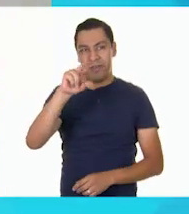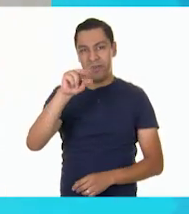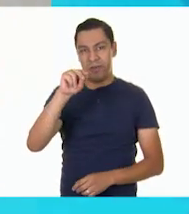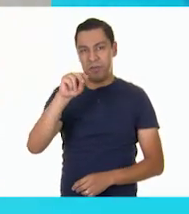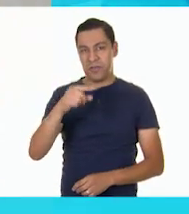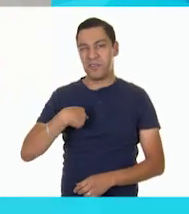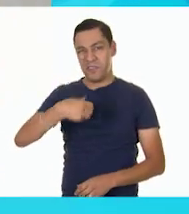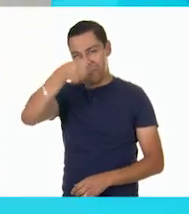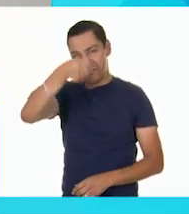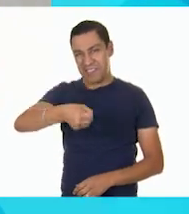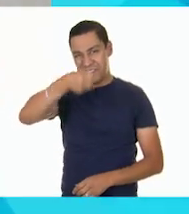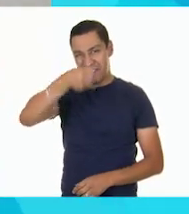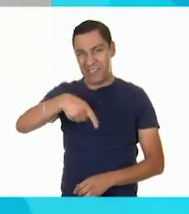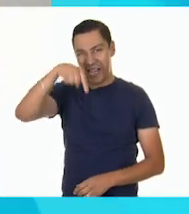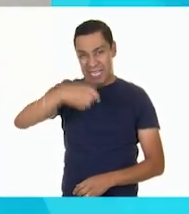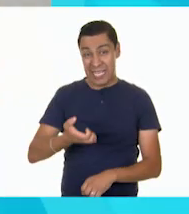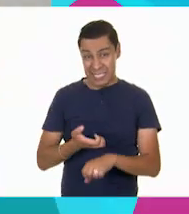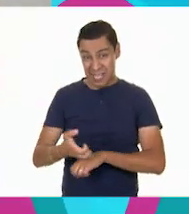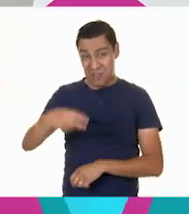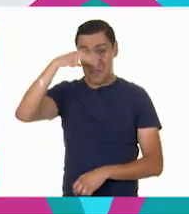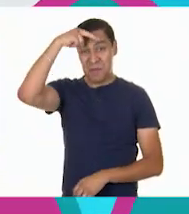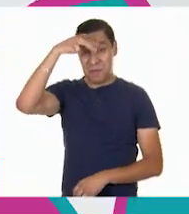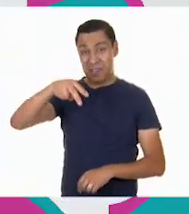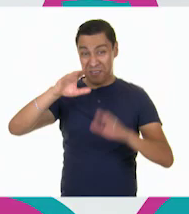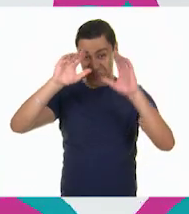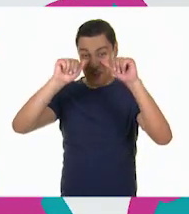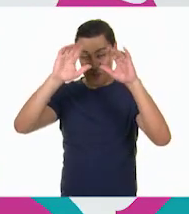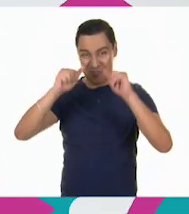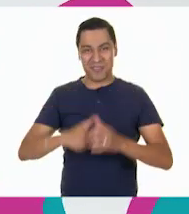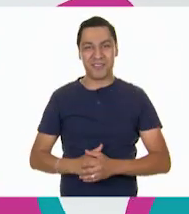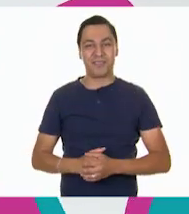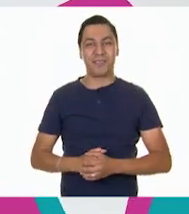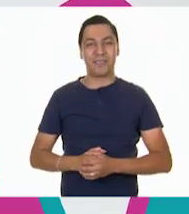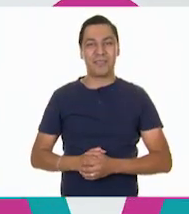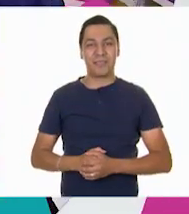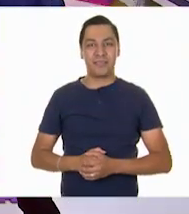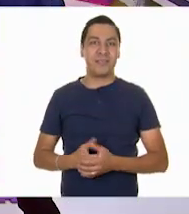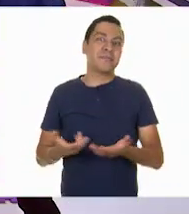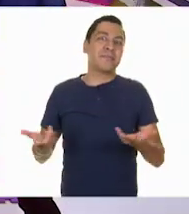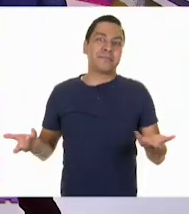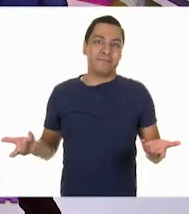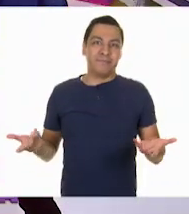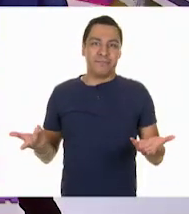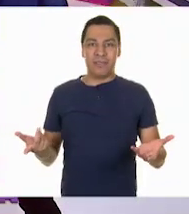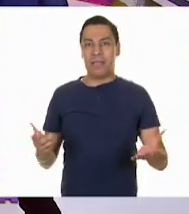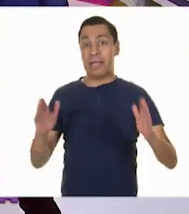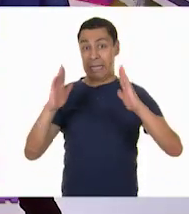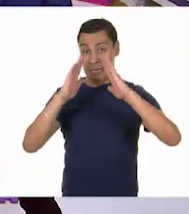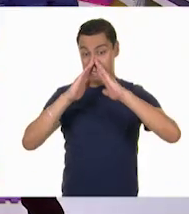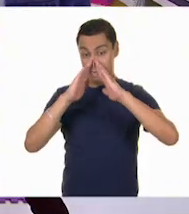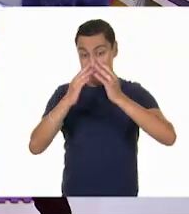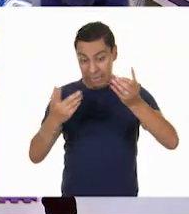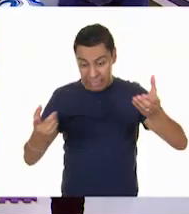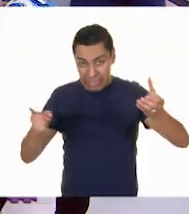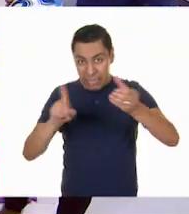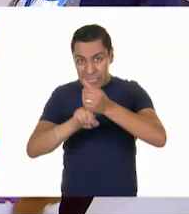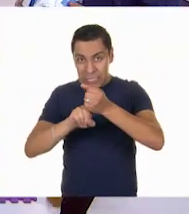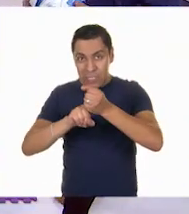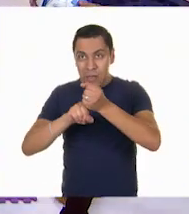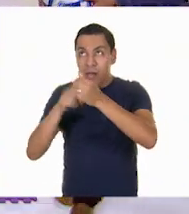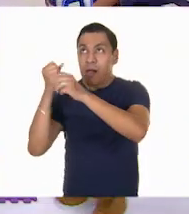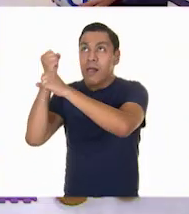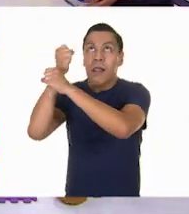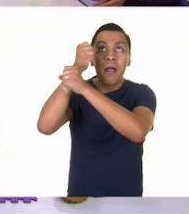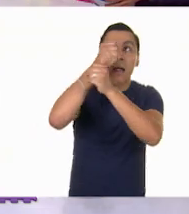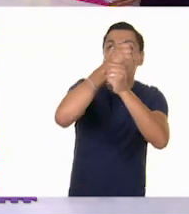envío saludos desde el Estado de México. ¡Adiós! Claro, dentro de la casa no se podría. Claro.